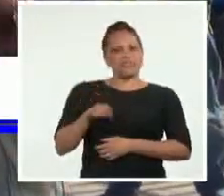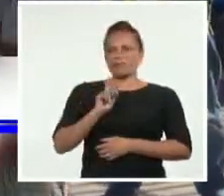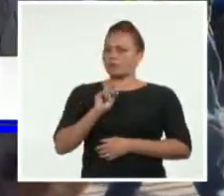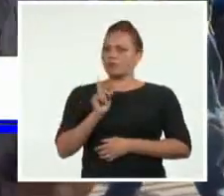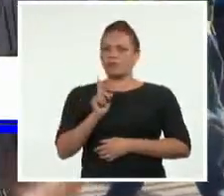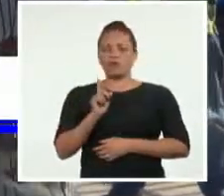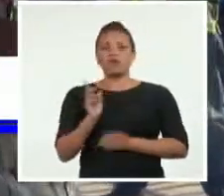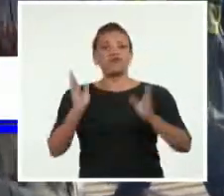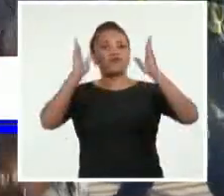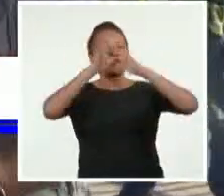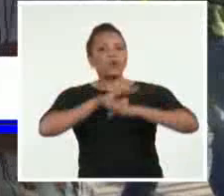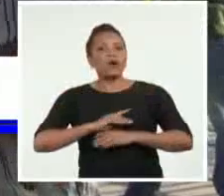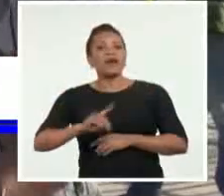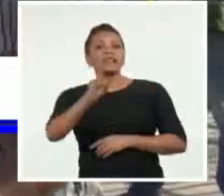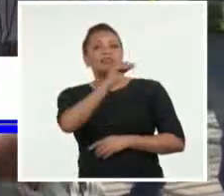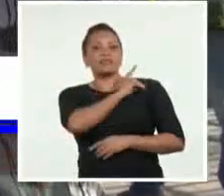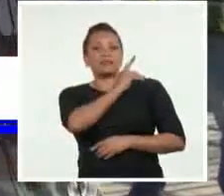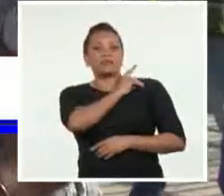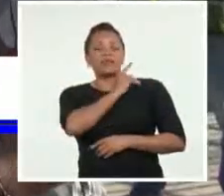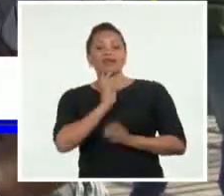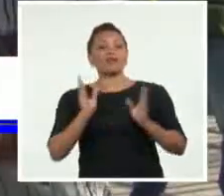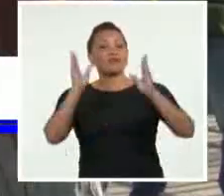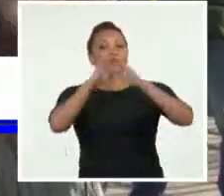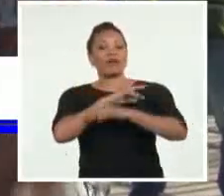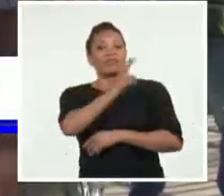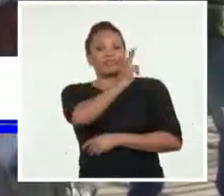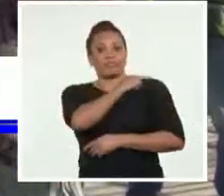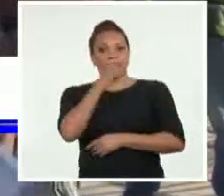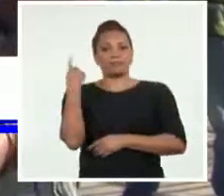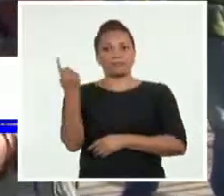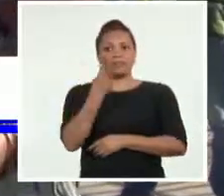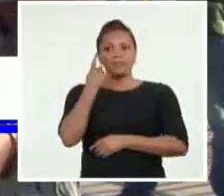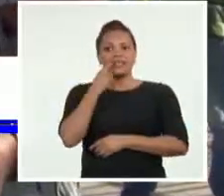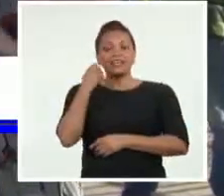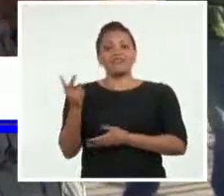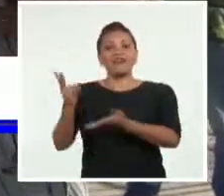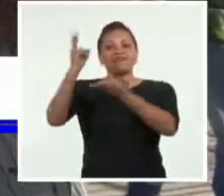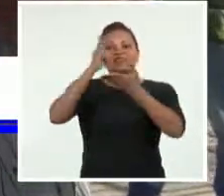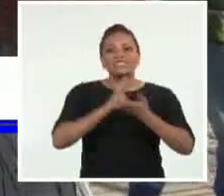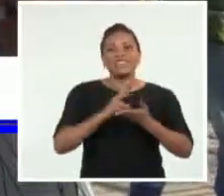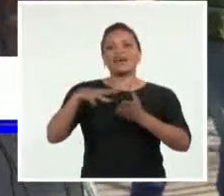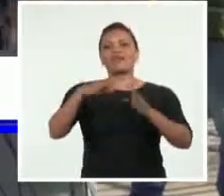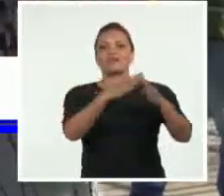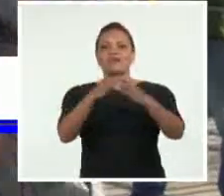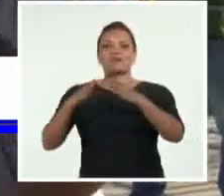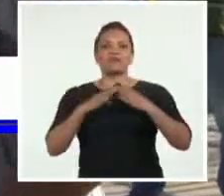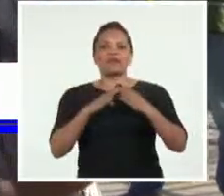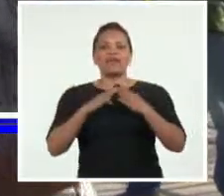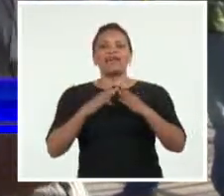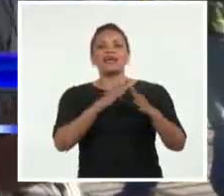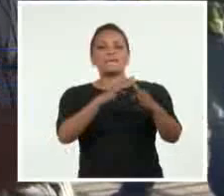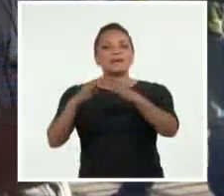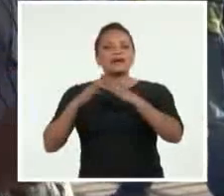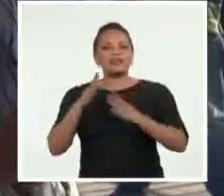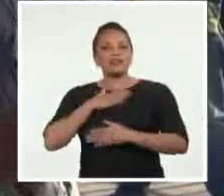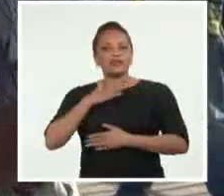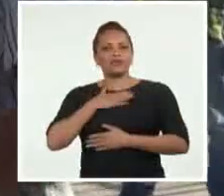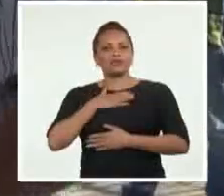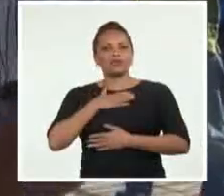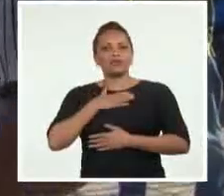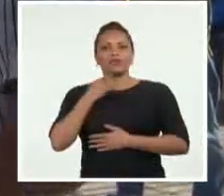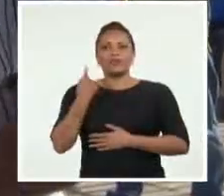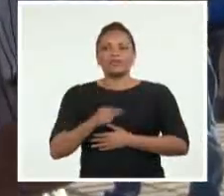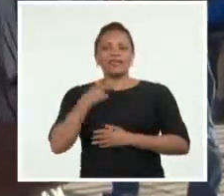ningún diputado, ni ningún dirigente nacional, que no haya visitado nuestro barrio, porque nuestro barrio es insigne de las